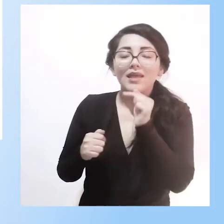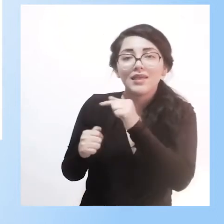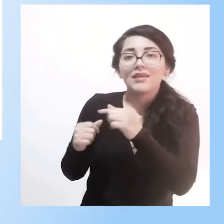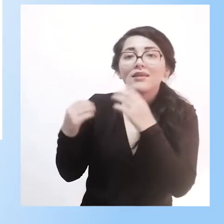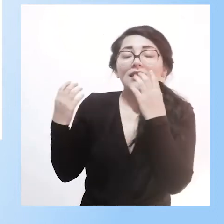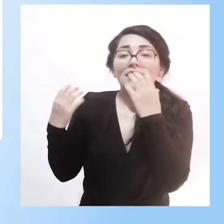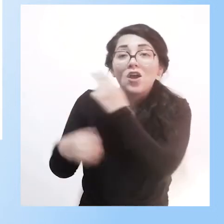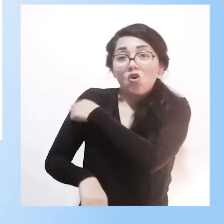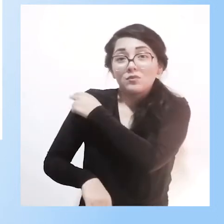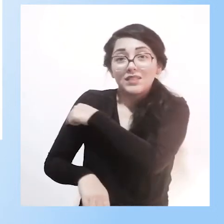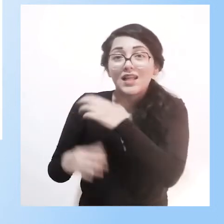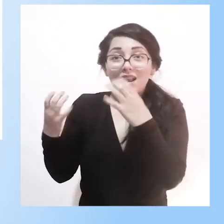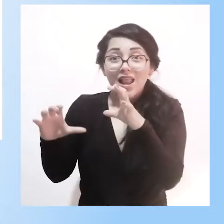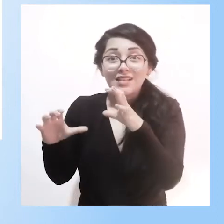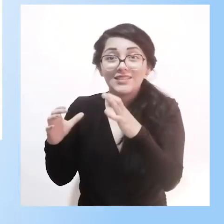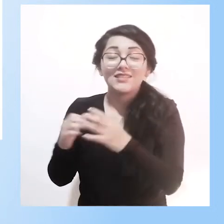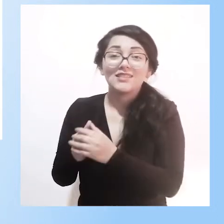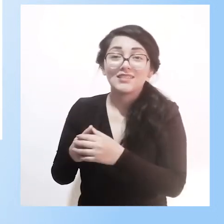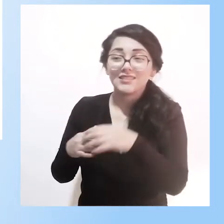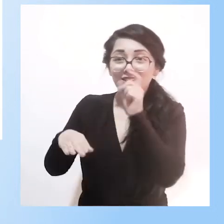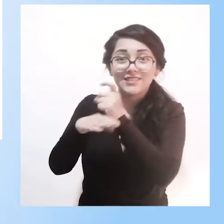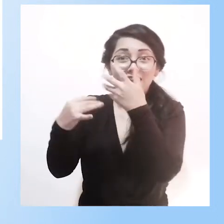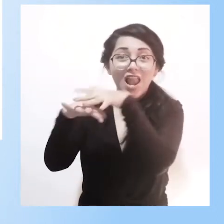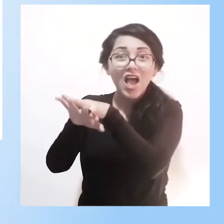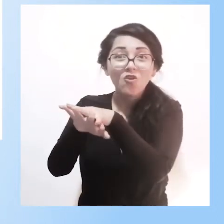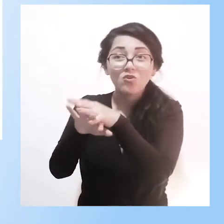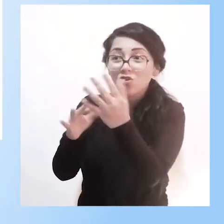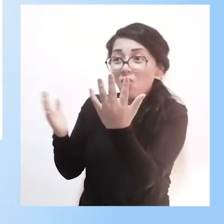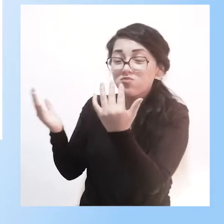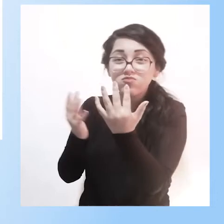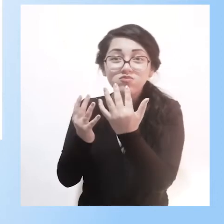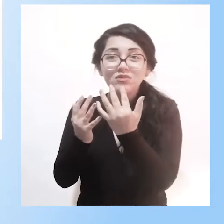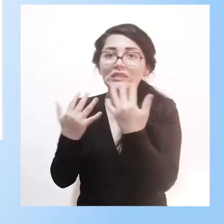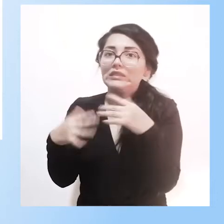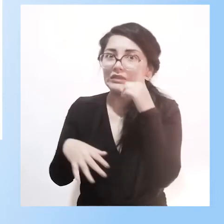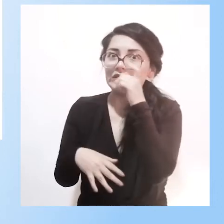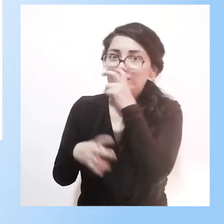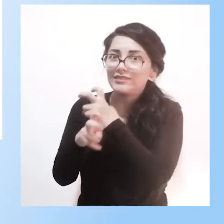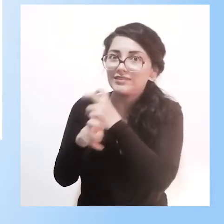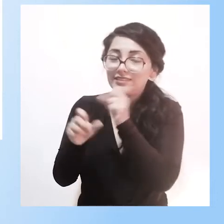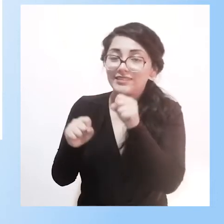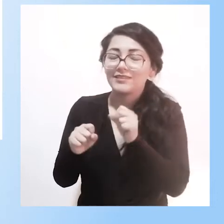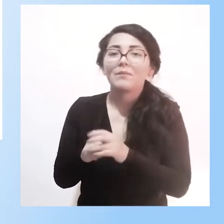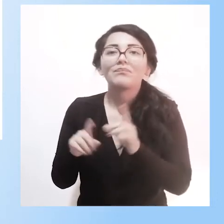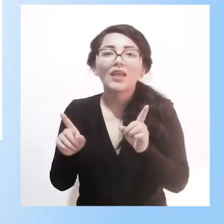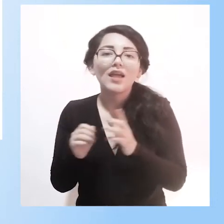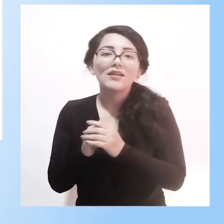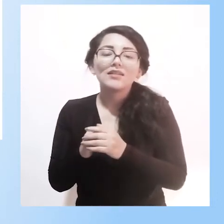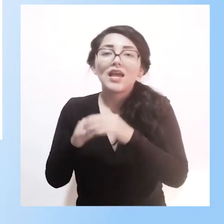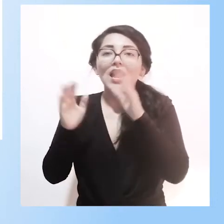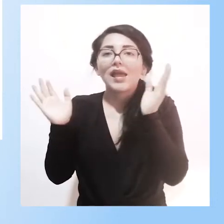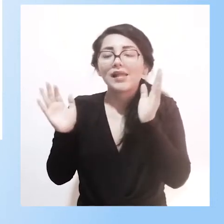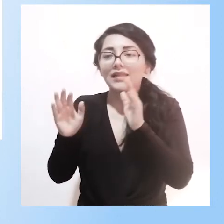inclusión no es sencillo. Bueno, el aula virtual en simultáneo con el chico en la sala o